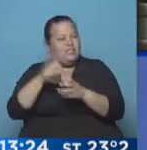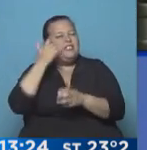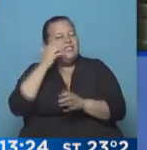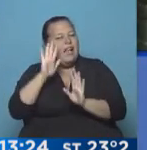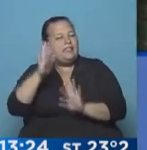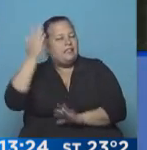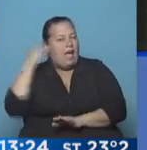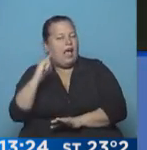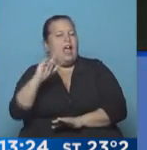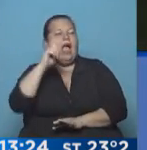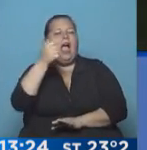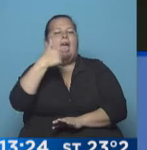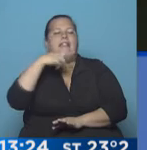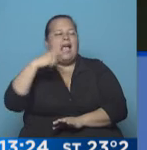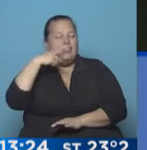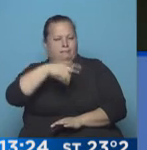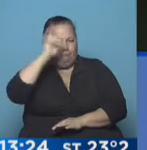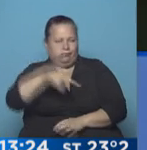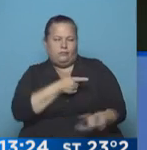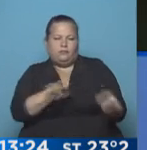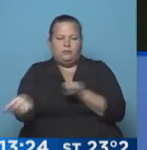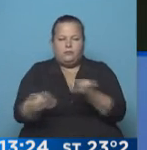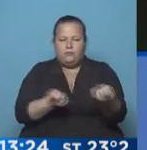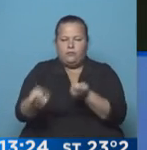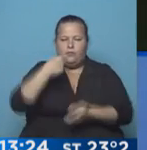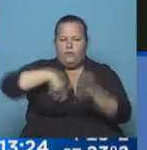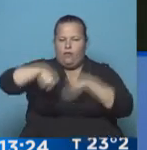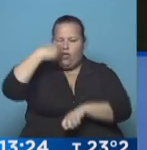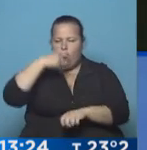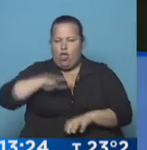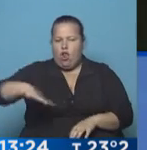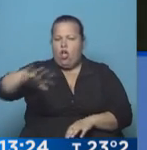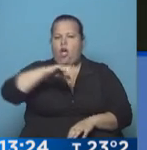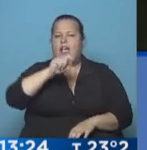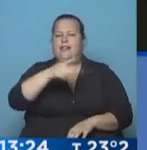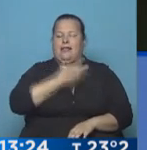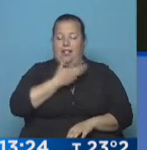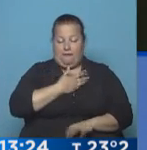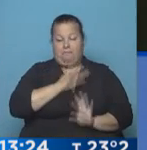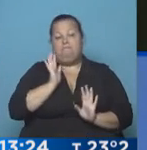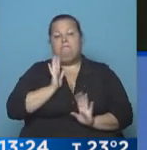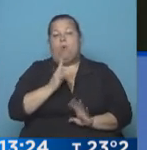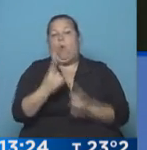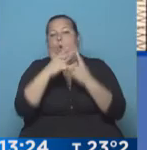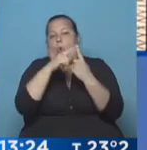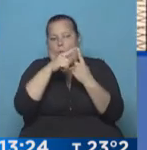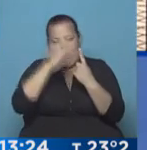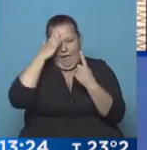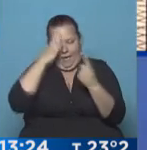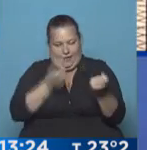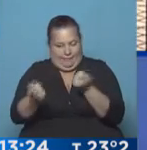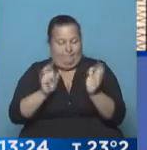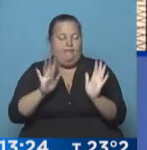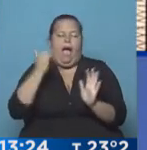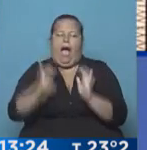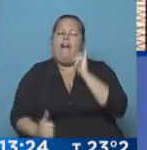venían diciendo que Ascaini era el que movía el tráfico de drogas en Santa Fe. Al menos era uno de los que movía. Es